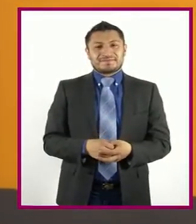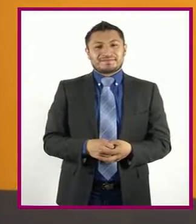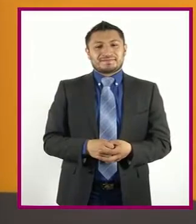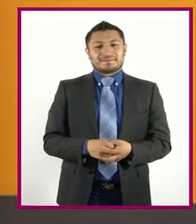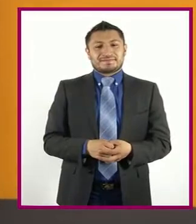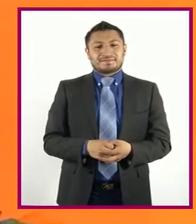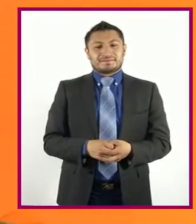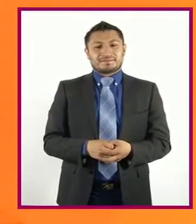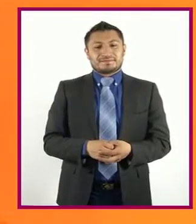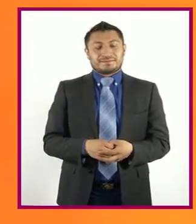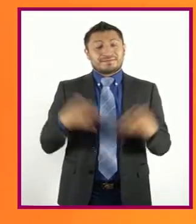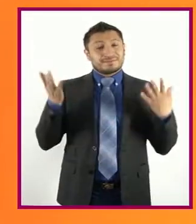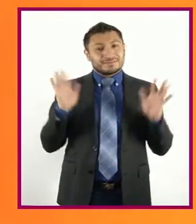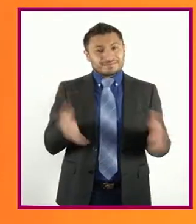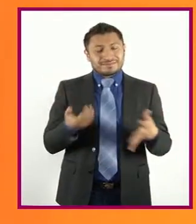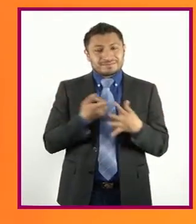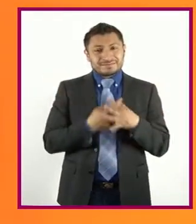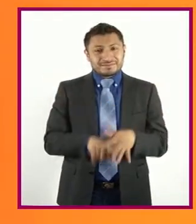Vamos a empezar